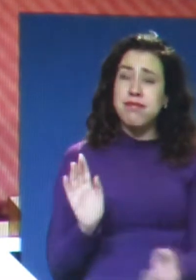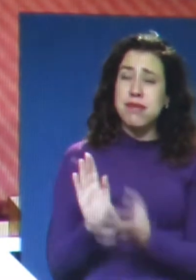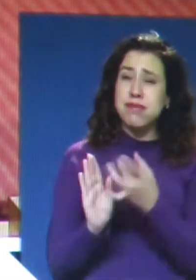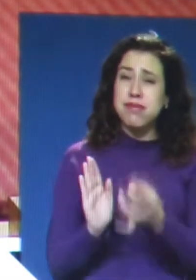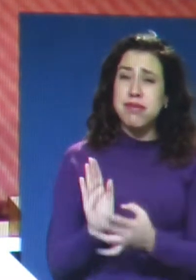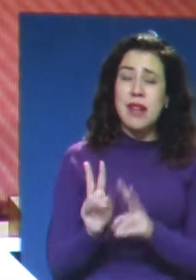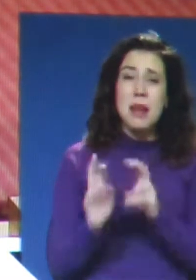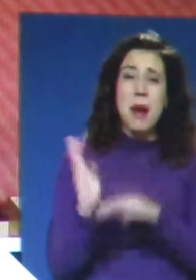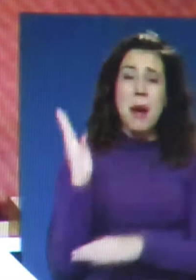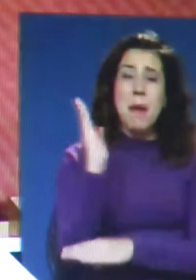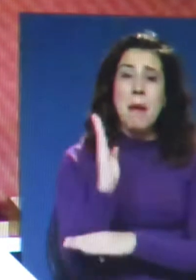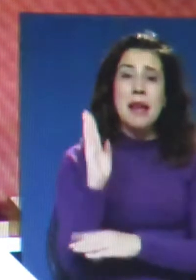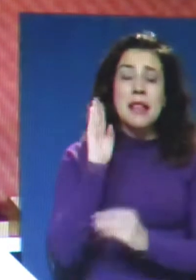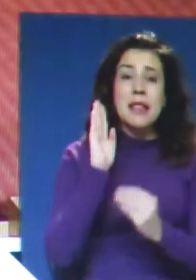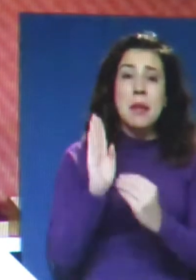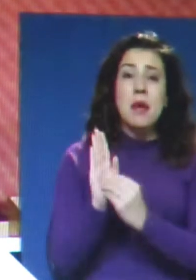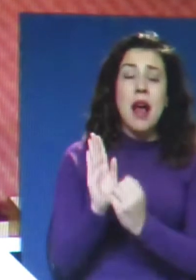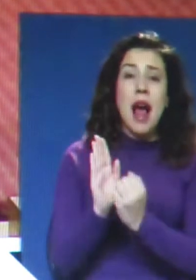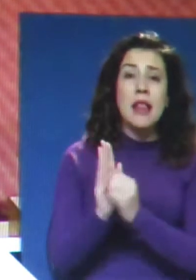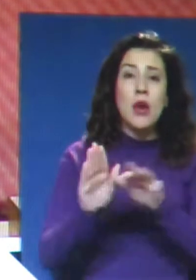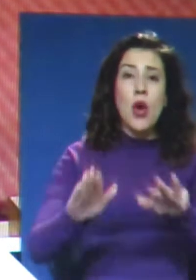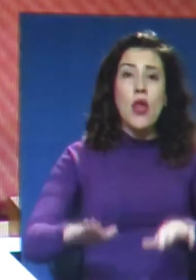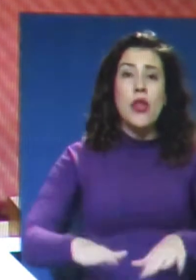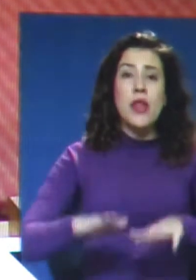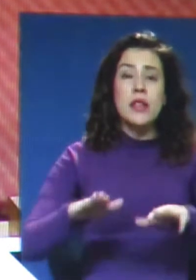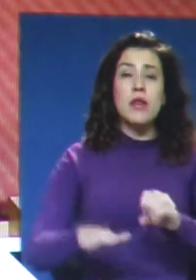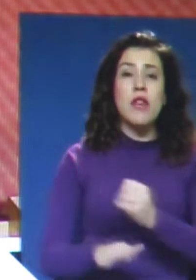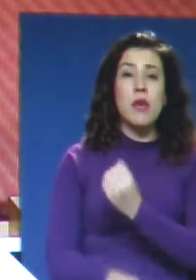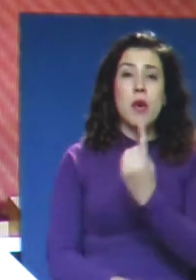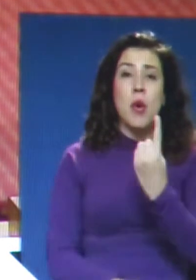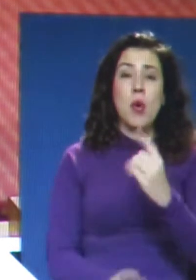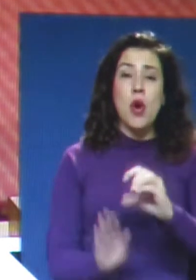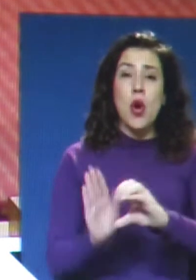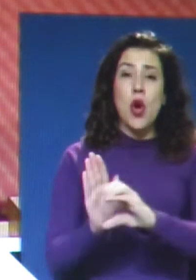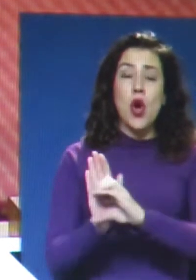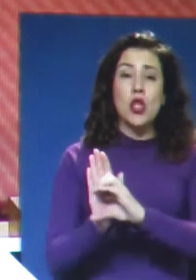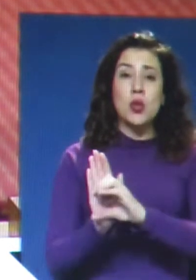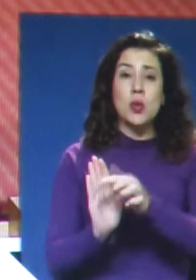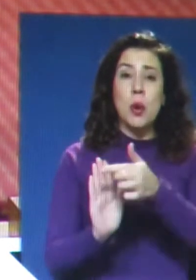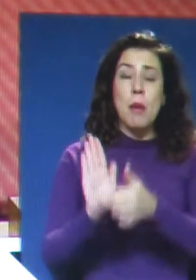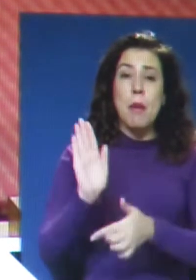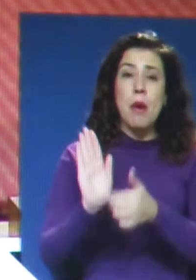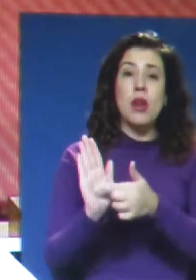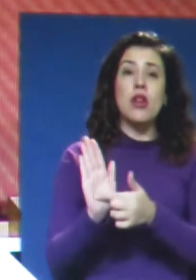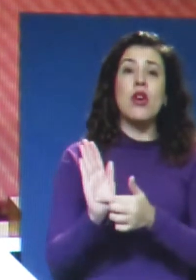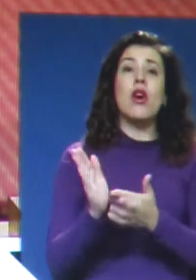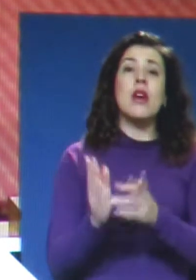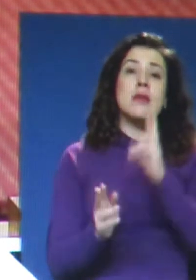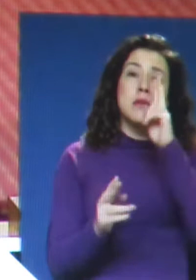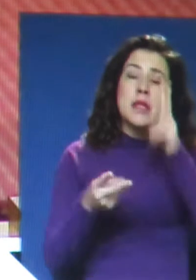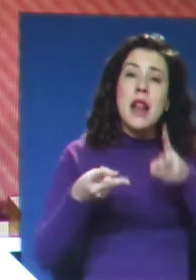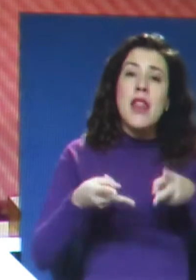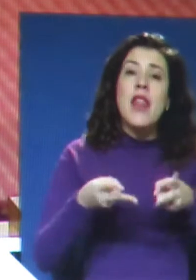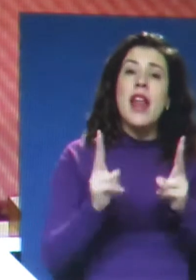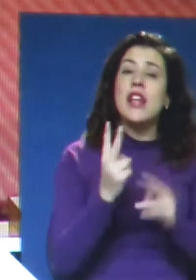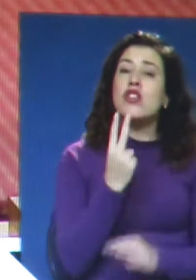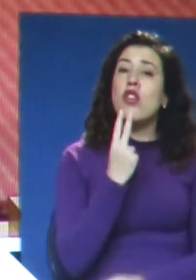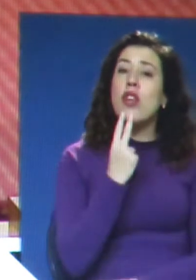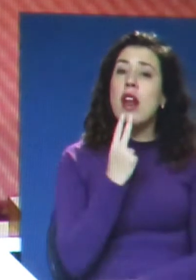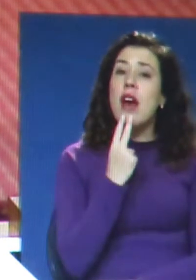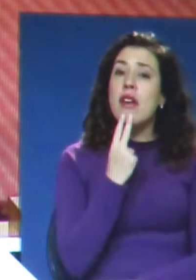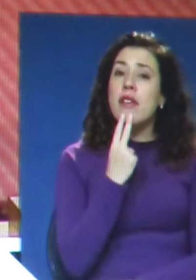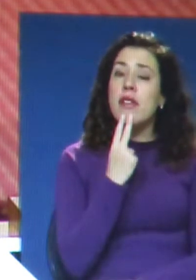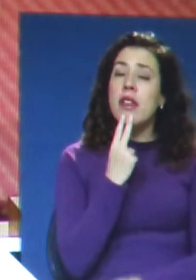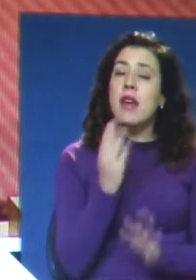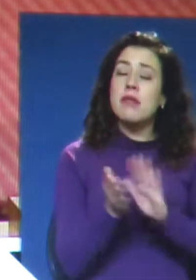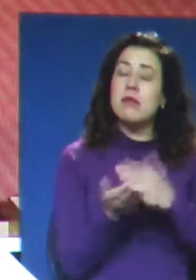básicos consagrados en el artículo 19, número 1, de nuestra Constitución Política, que consagra el derecho a la vida, a